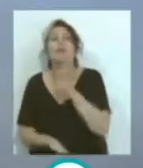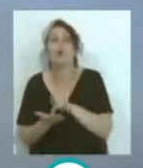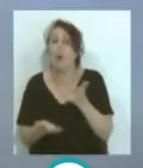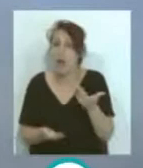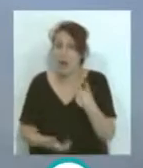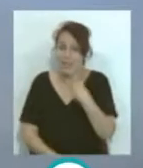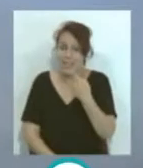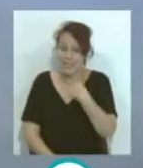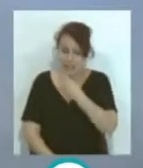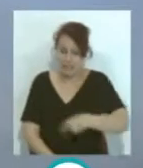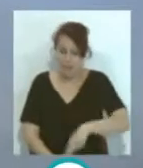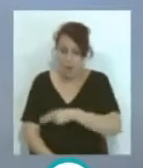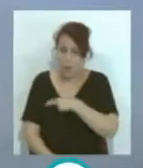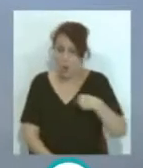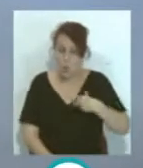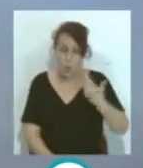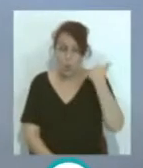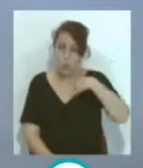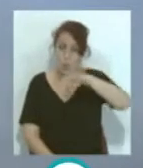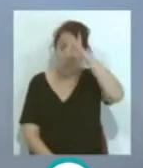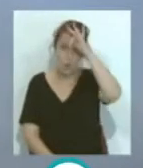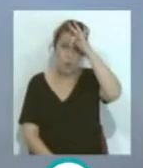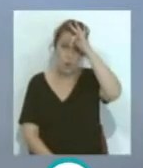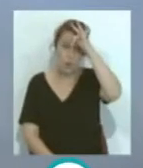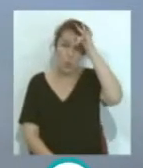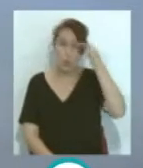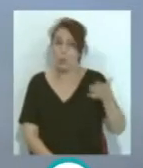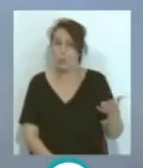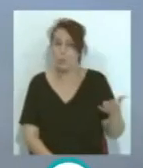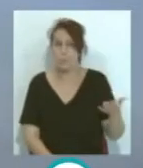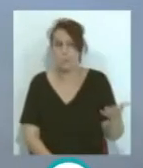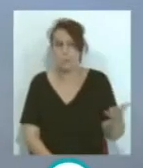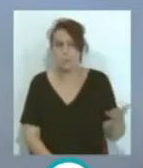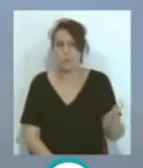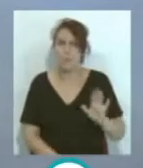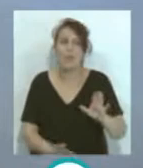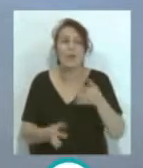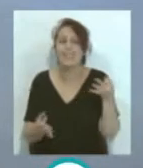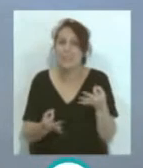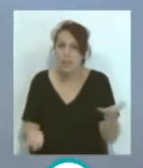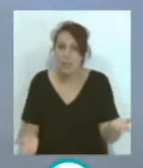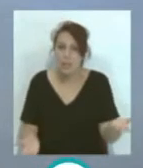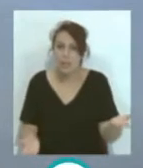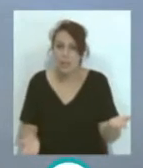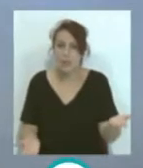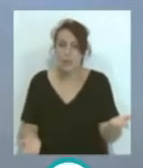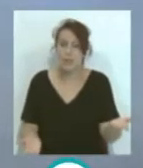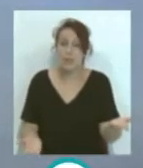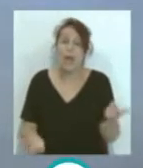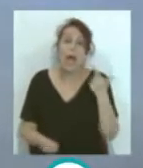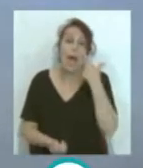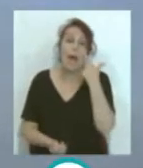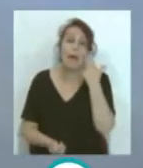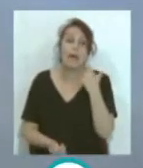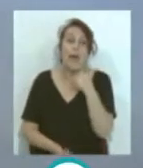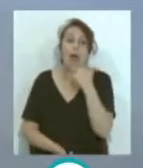Segurola... ...el domingo en esto... ...y bueno, pero... ...¿qué es lo que pasó? ver... ...es algo que